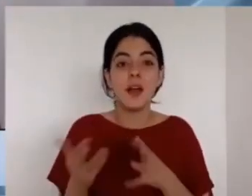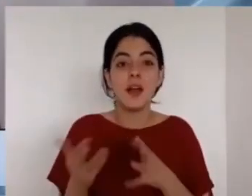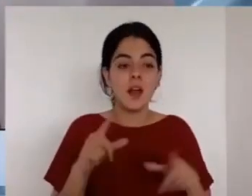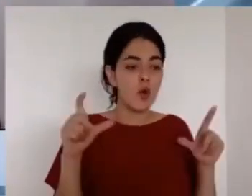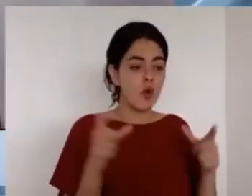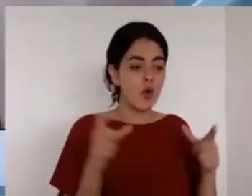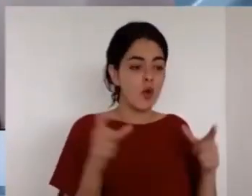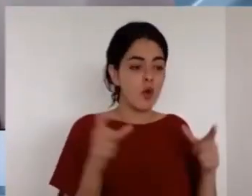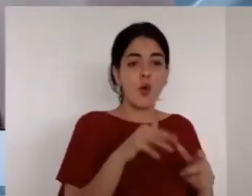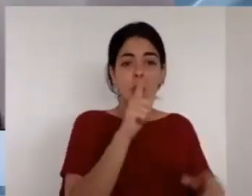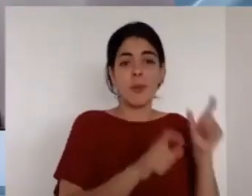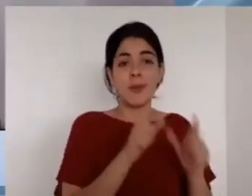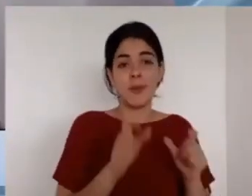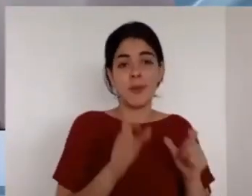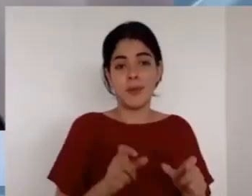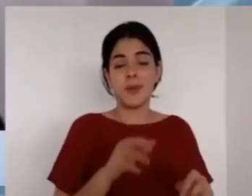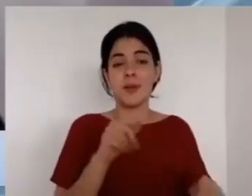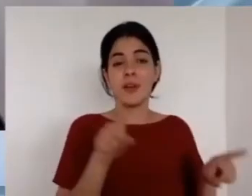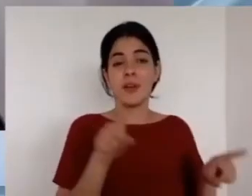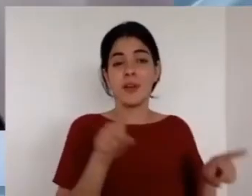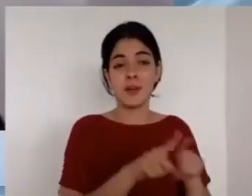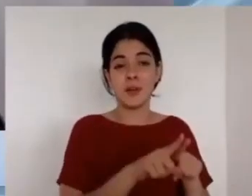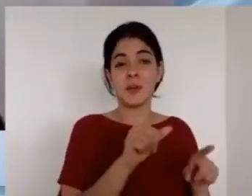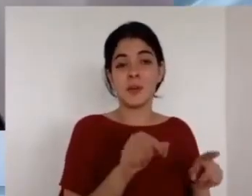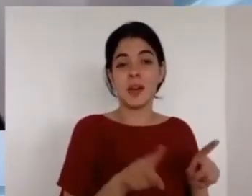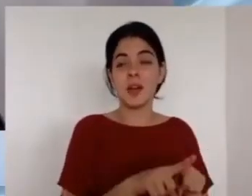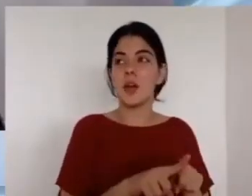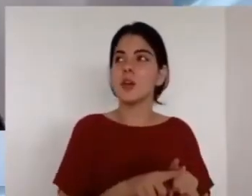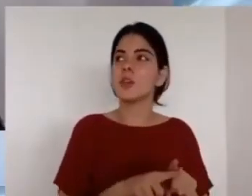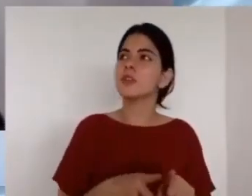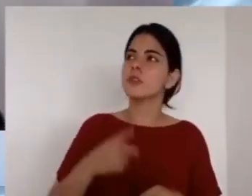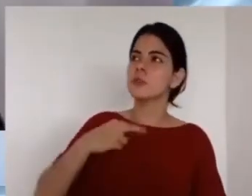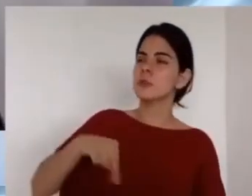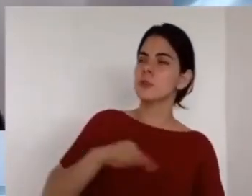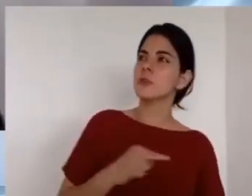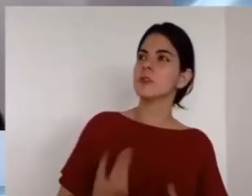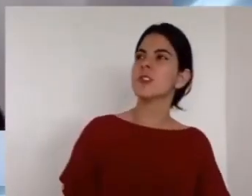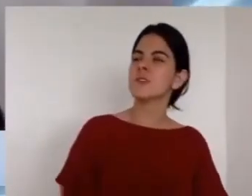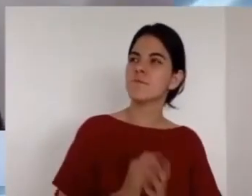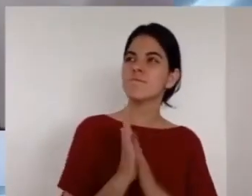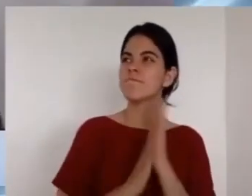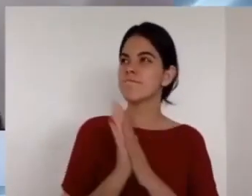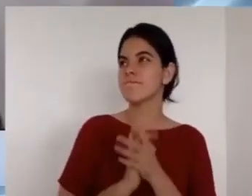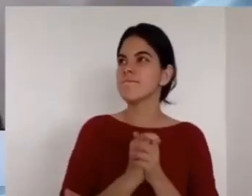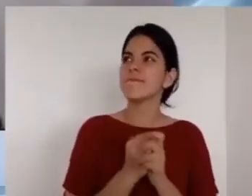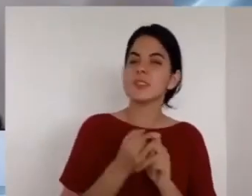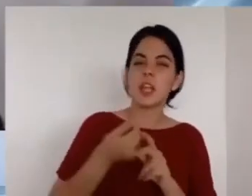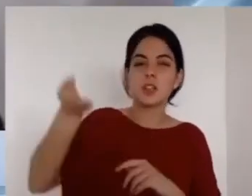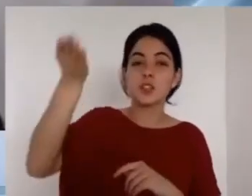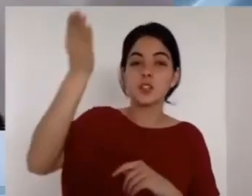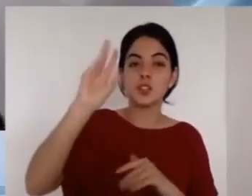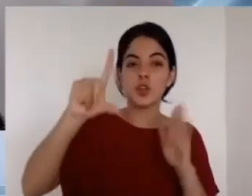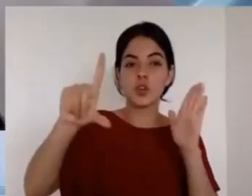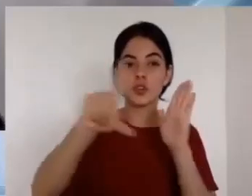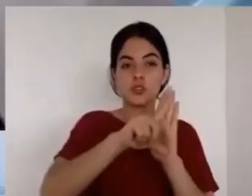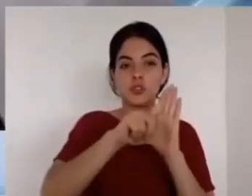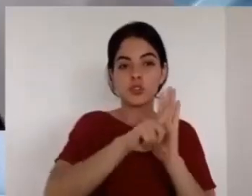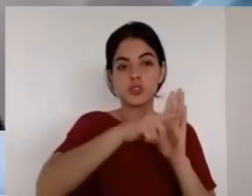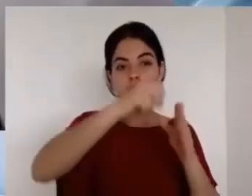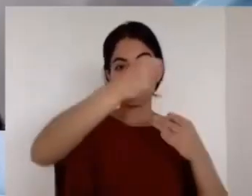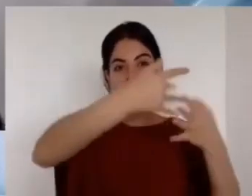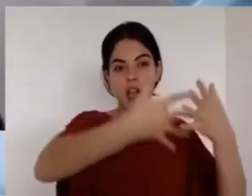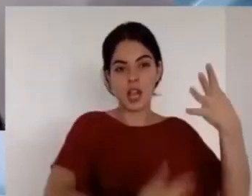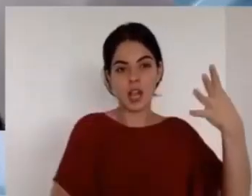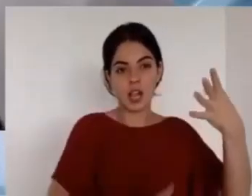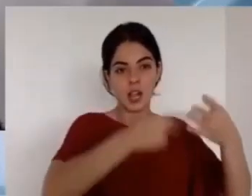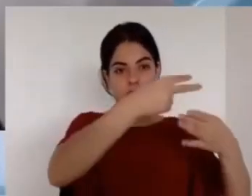personales a veces nosotros fallamos en lo mismo pero Moisés deseaba algo diferente